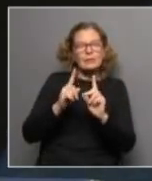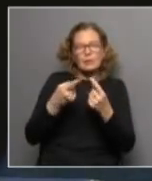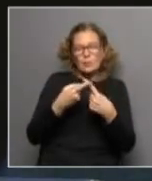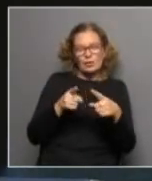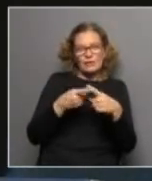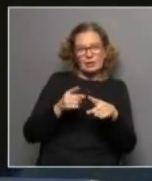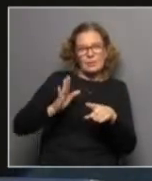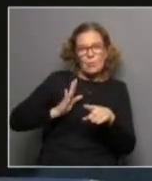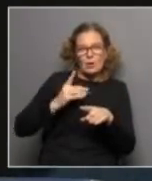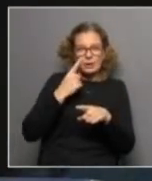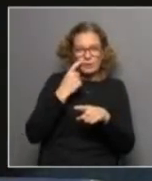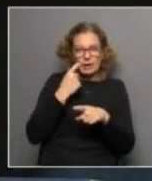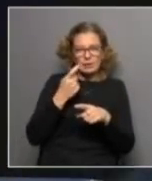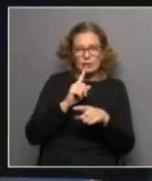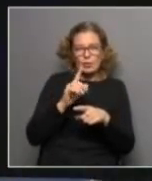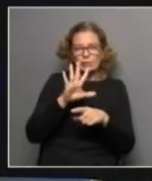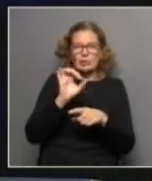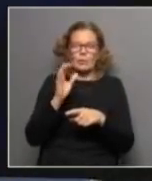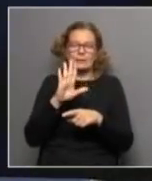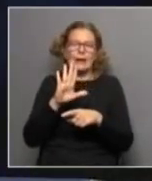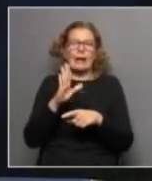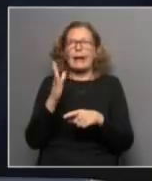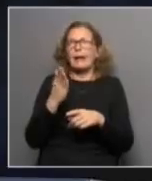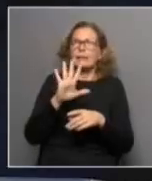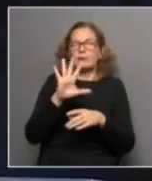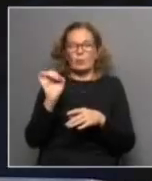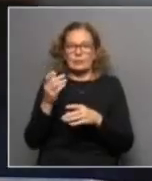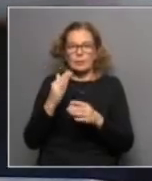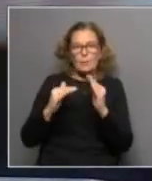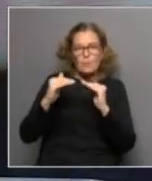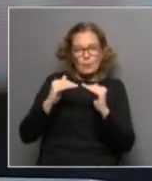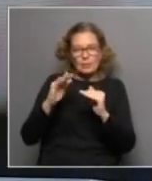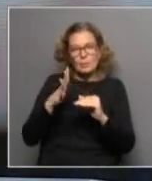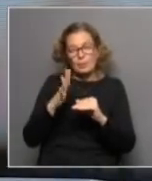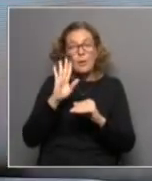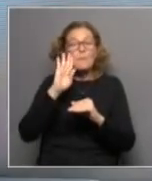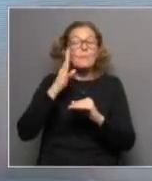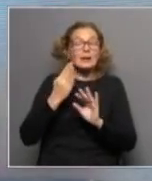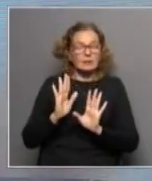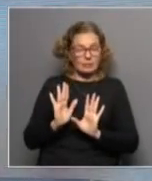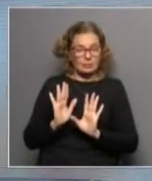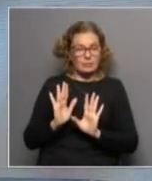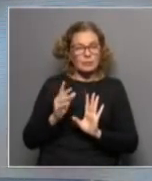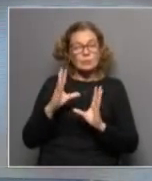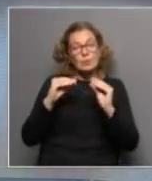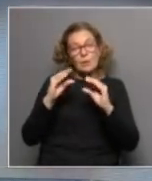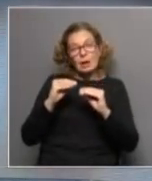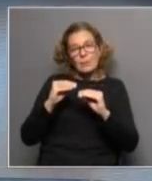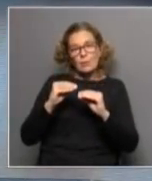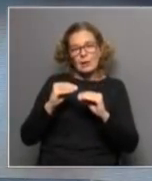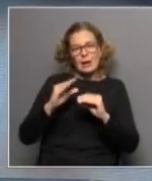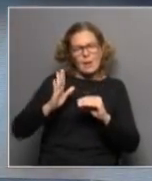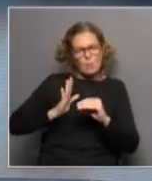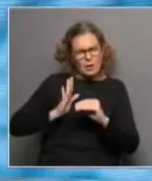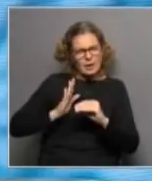distinta entre mujeres y varones. No es que sea 50-50, pero en promedio, más o menos, anda parecido. Entonces, cuando hablamos de feminización de la